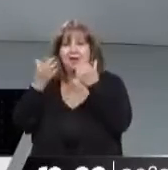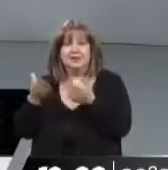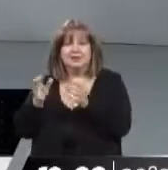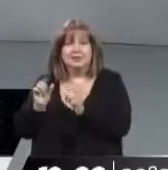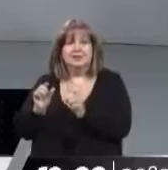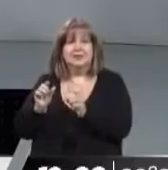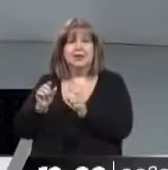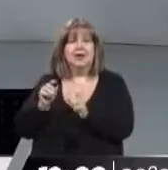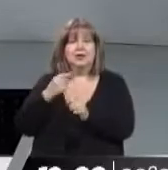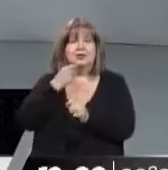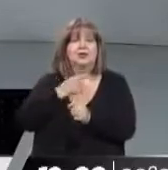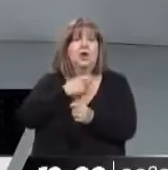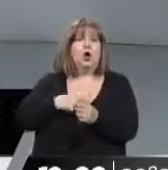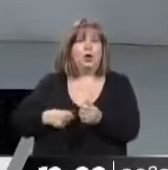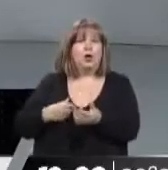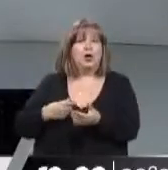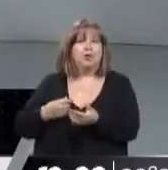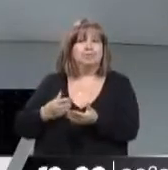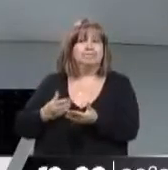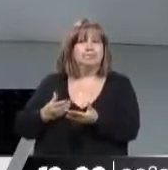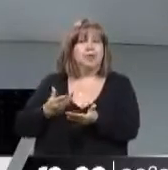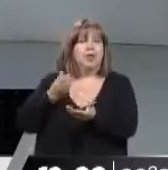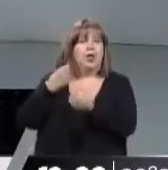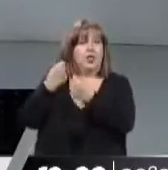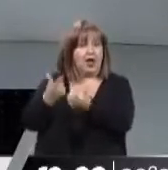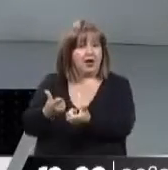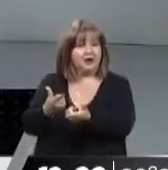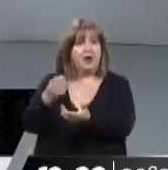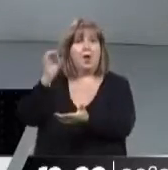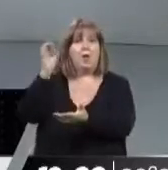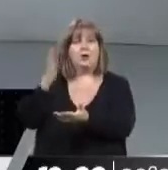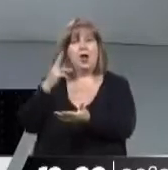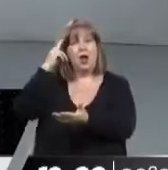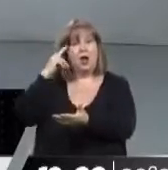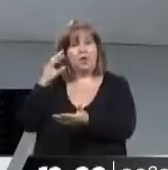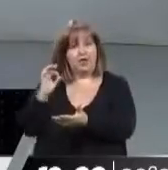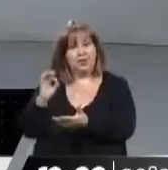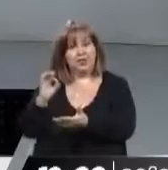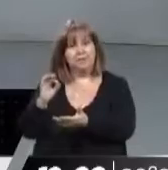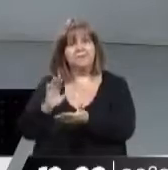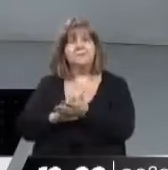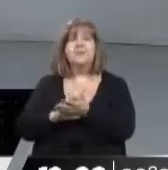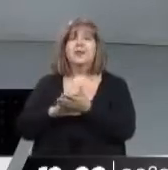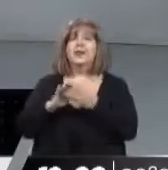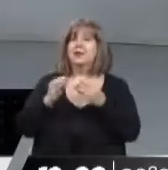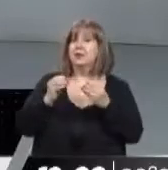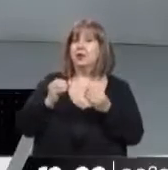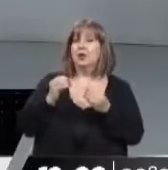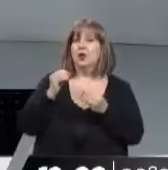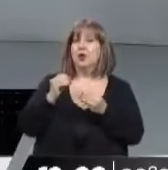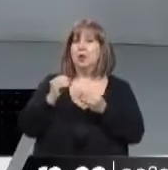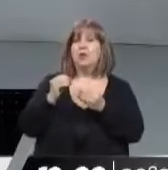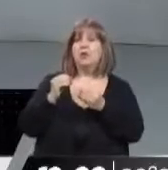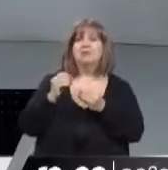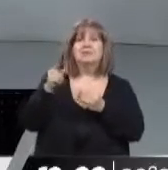subido un poco la apuesta y ha propuesto un 90% de incremento. Aclaremos, especificemos esto que estabas diciendo último, esa progresiva